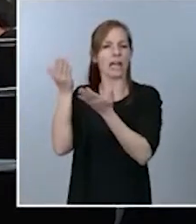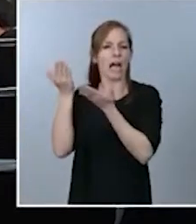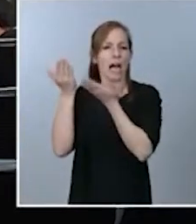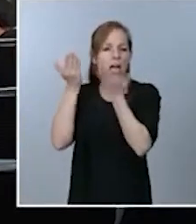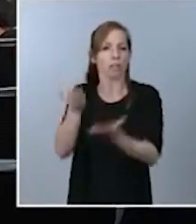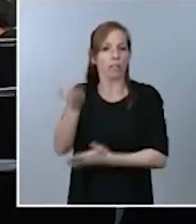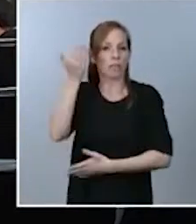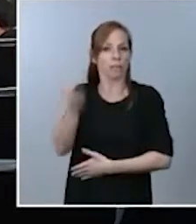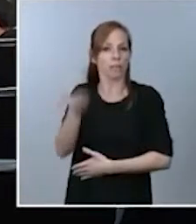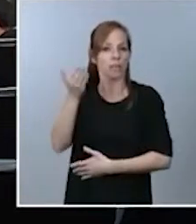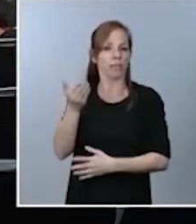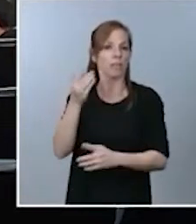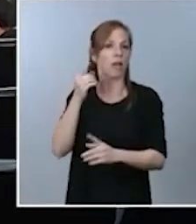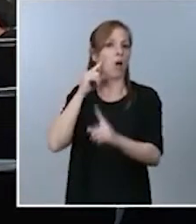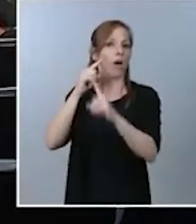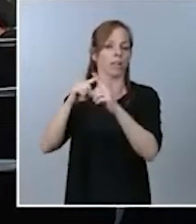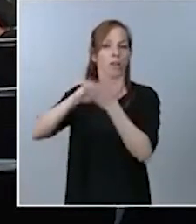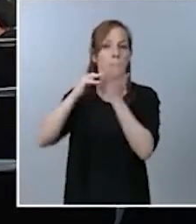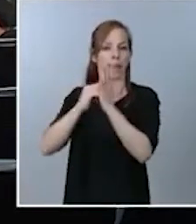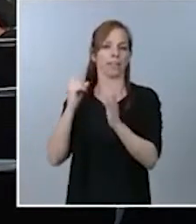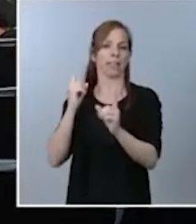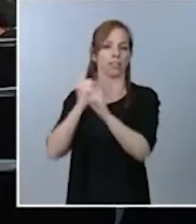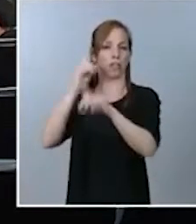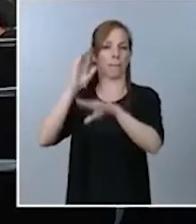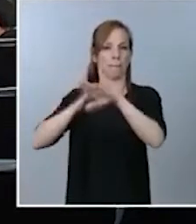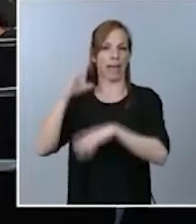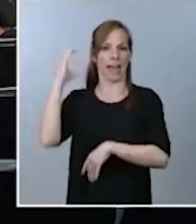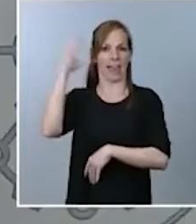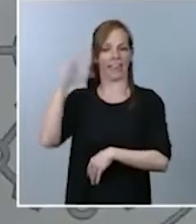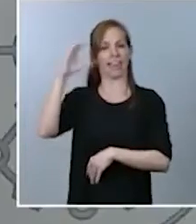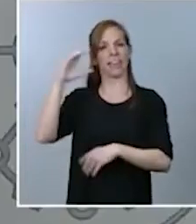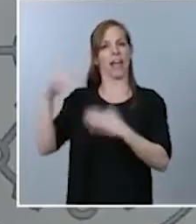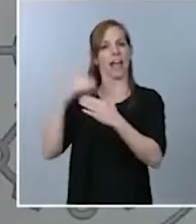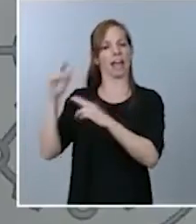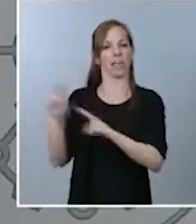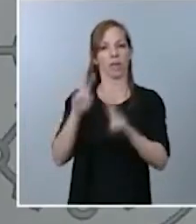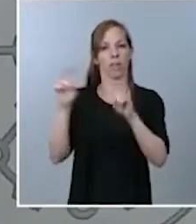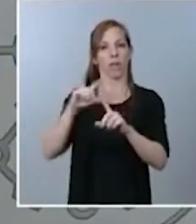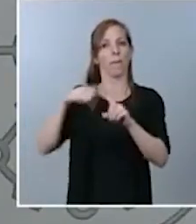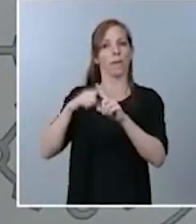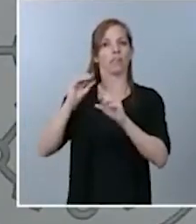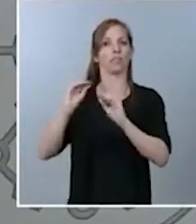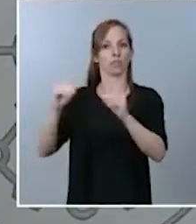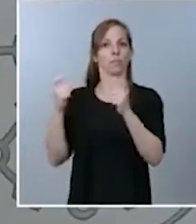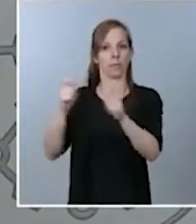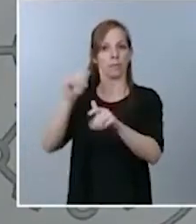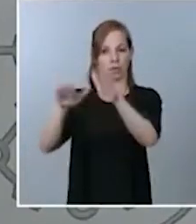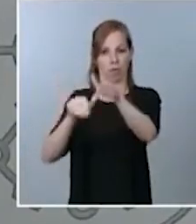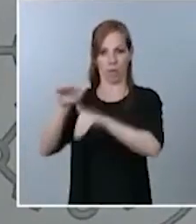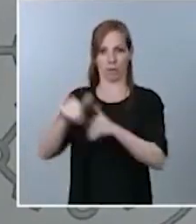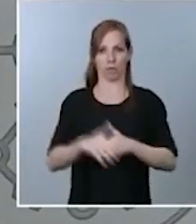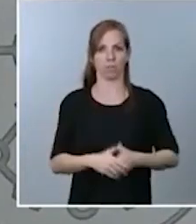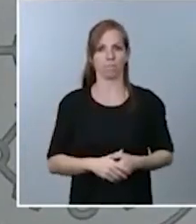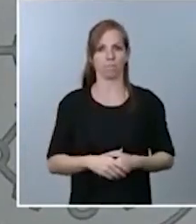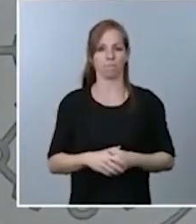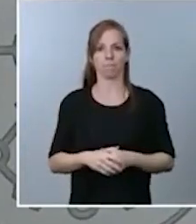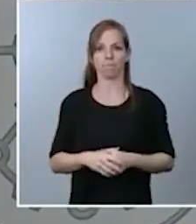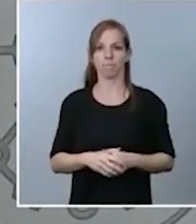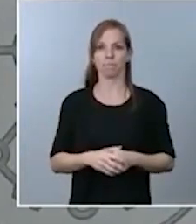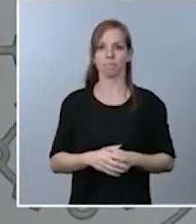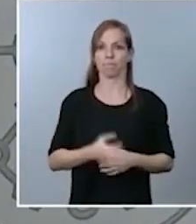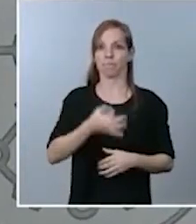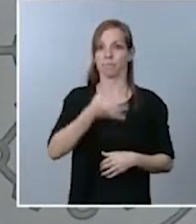ciencia, la innovación, así como las convocatorias de su departamento. Antes de cederles la palabra a ambos,